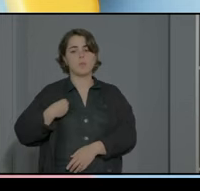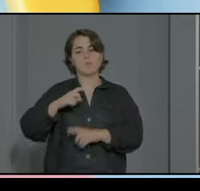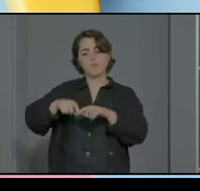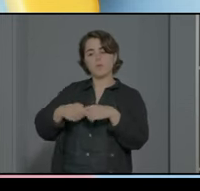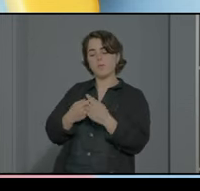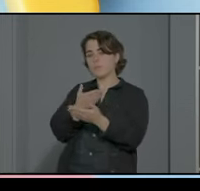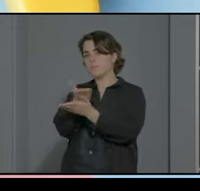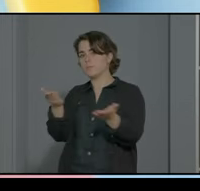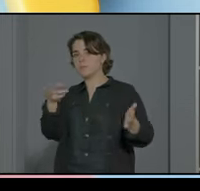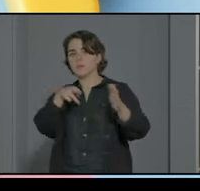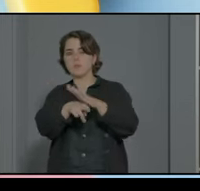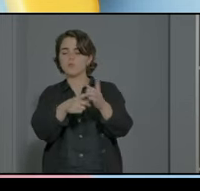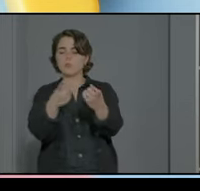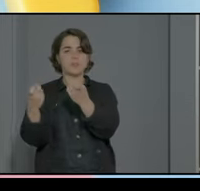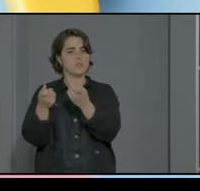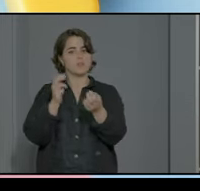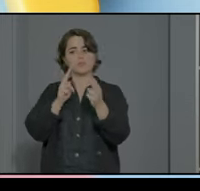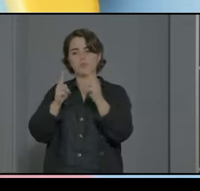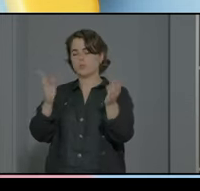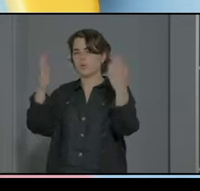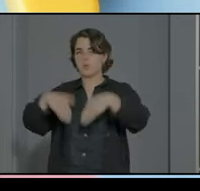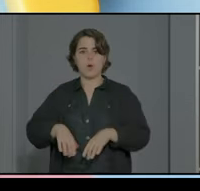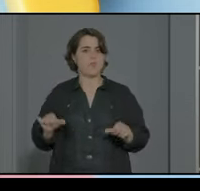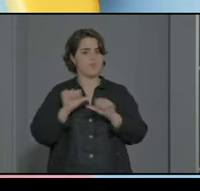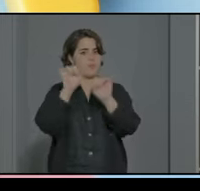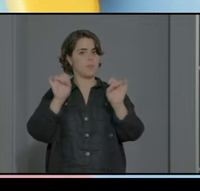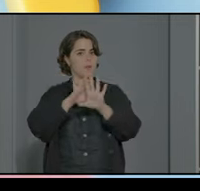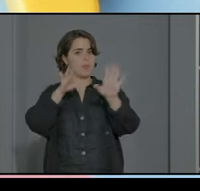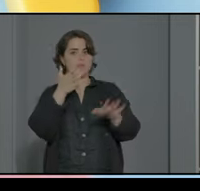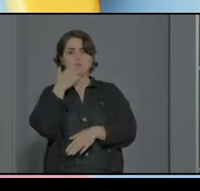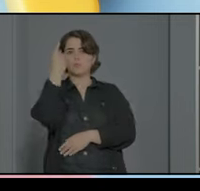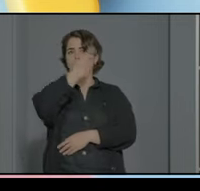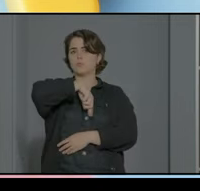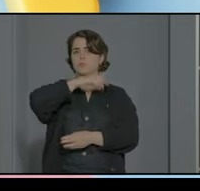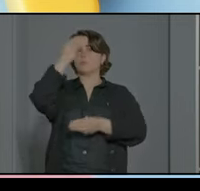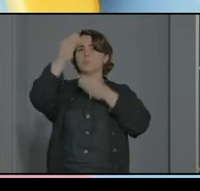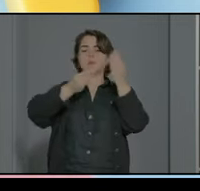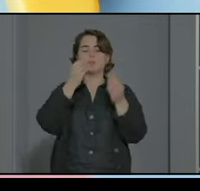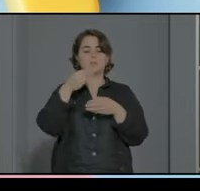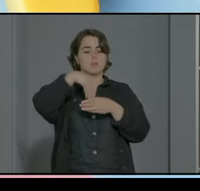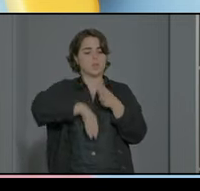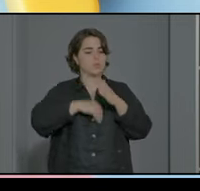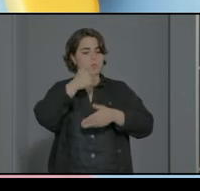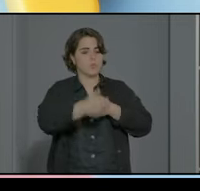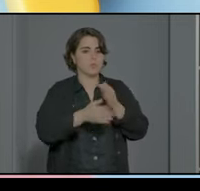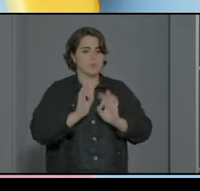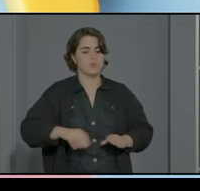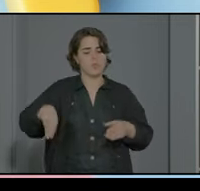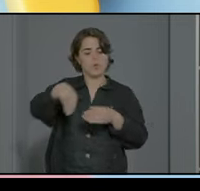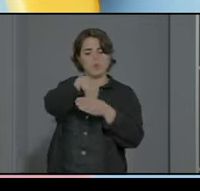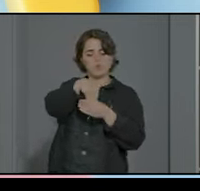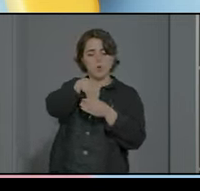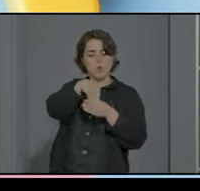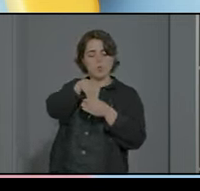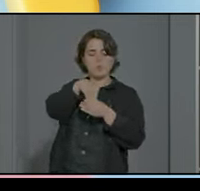familias esto se ve de forma muy clara cuando pensamos en que dentro de estos procesos de inclusión ¿cuál es el